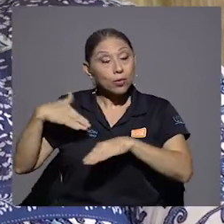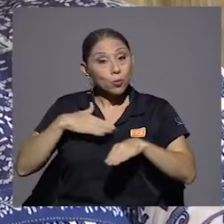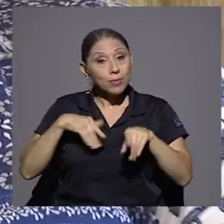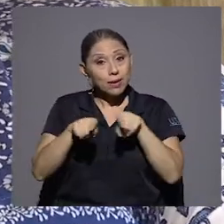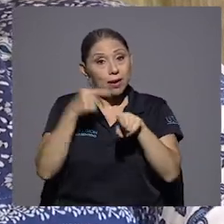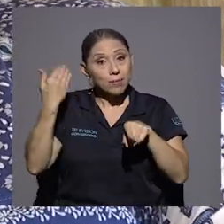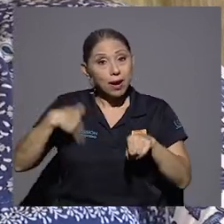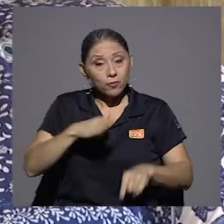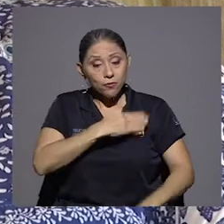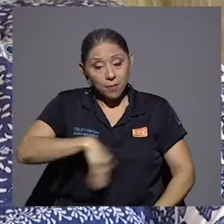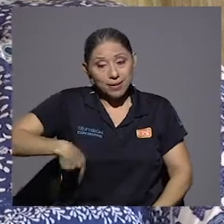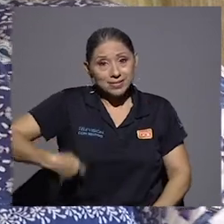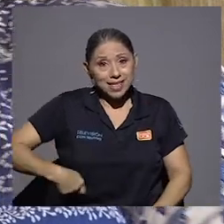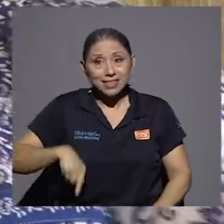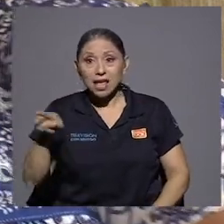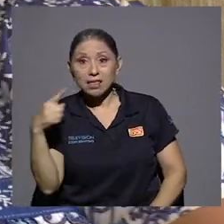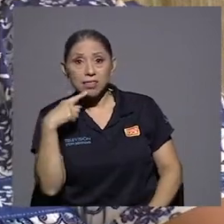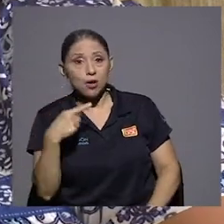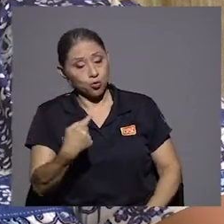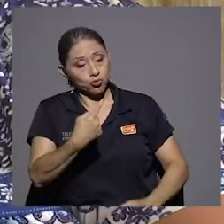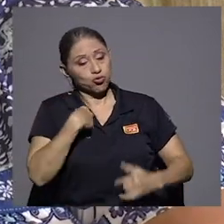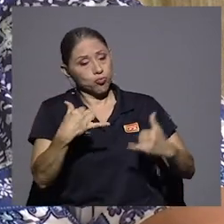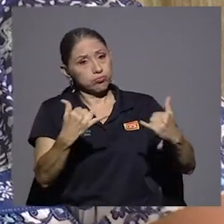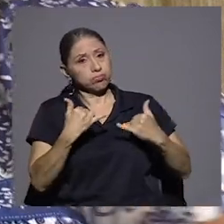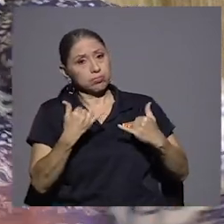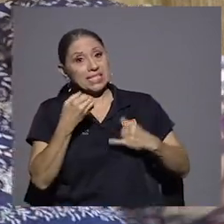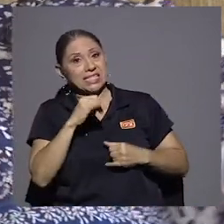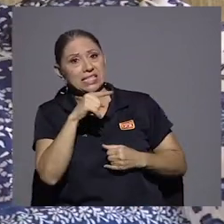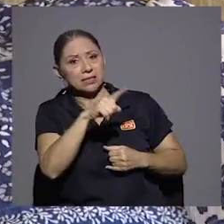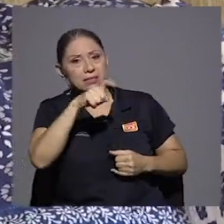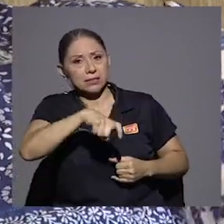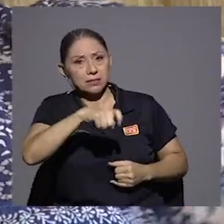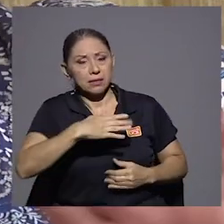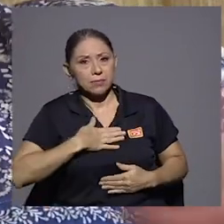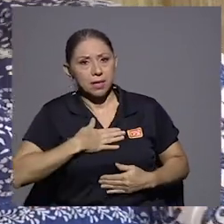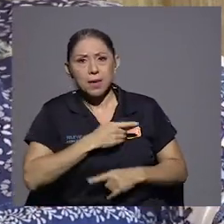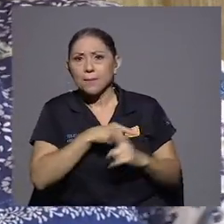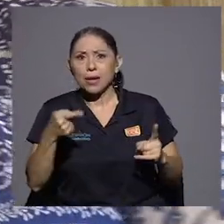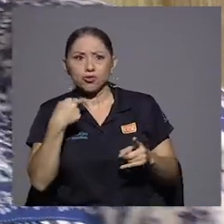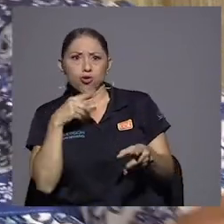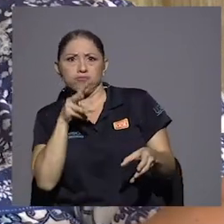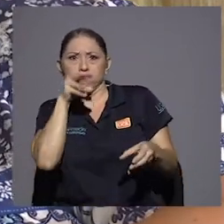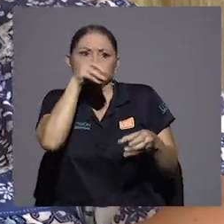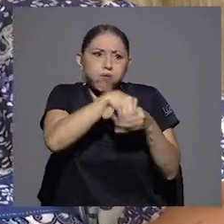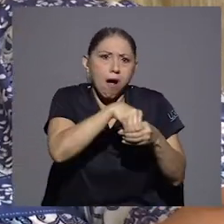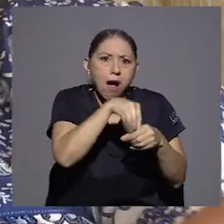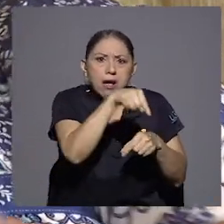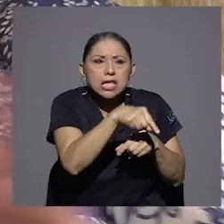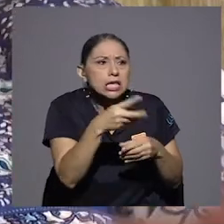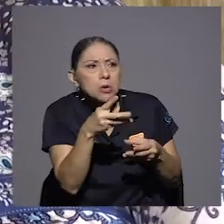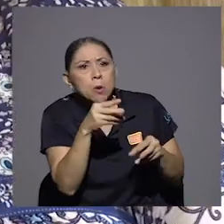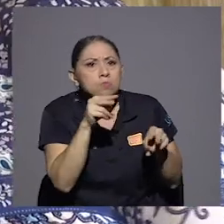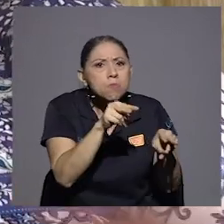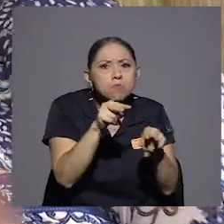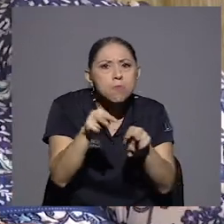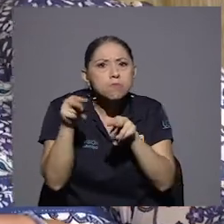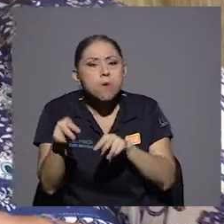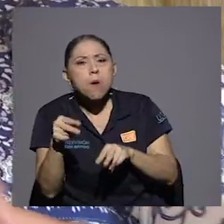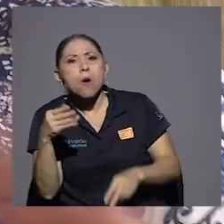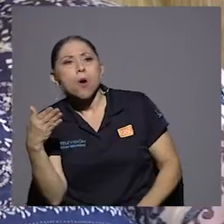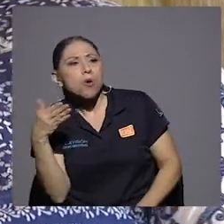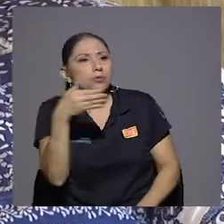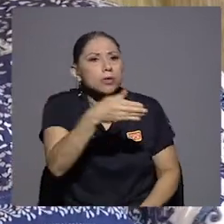dijo yo aquí estoy para cuando él me necesite pero no voy a estar enfometiéndome ni ni yendo a